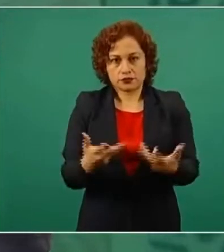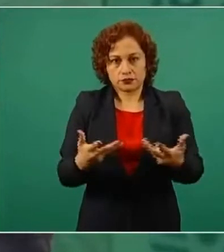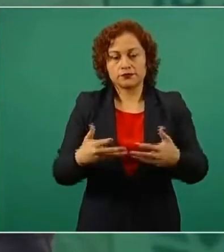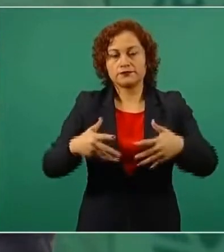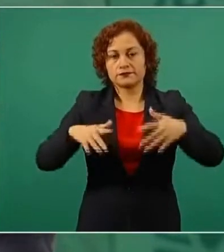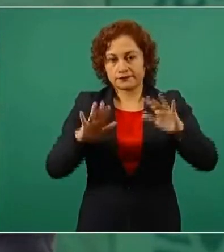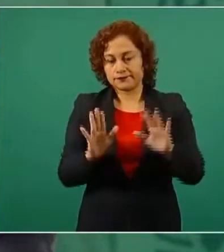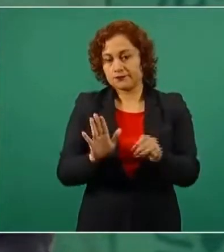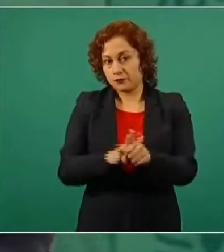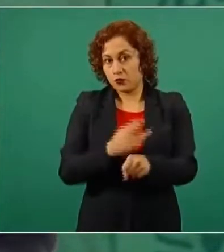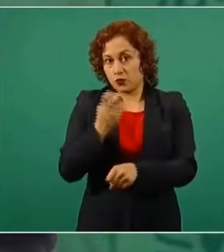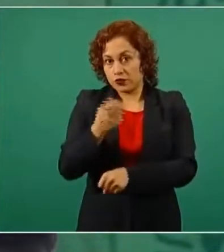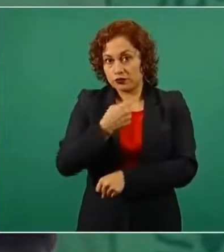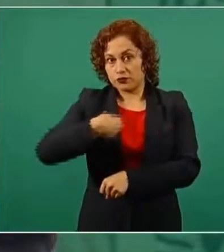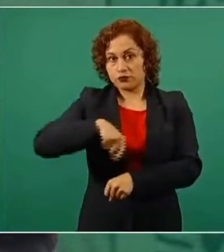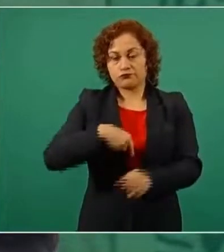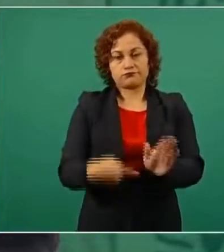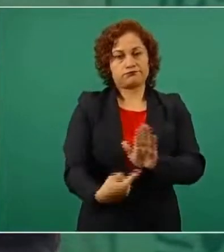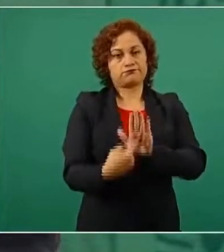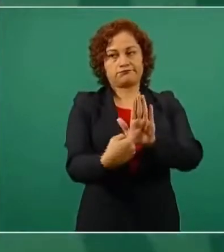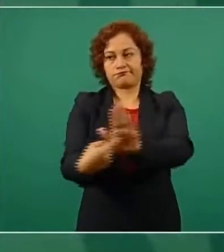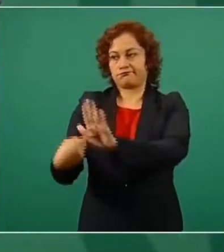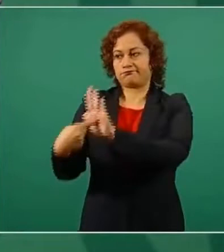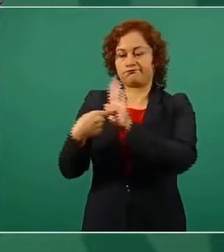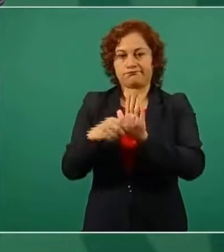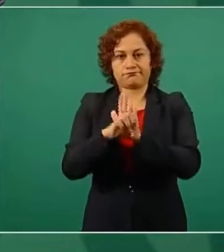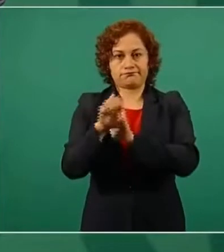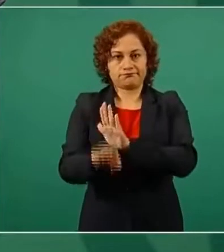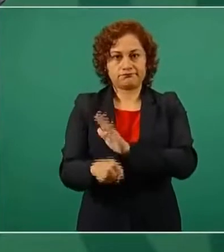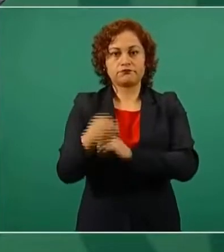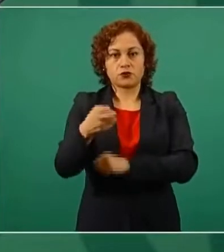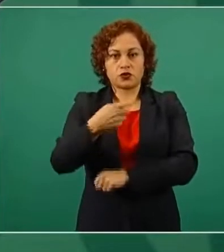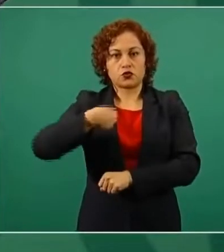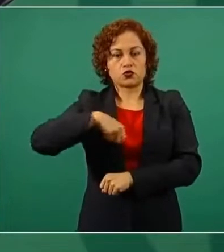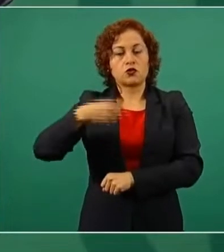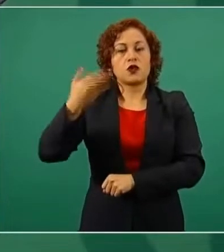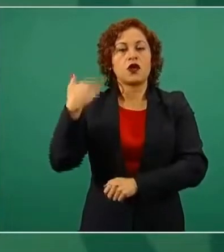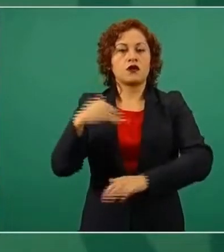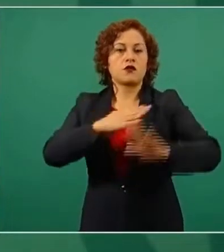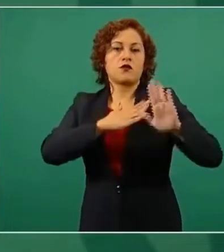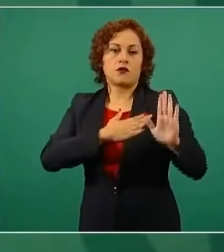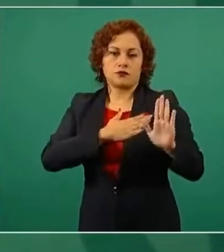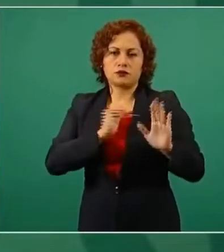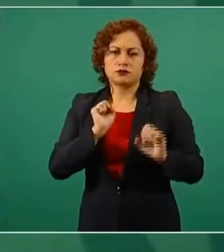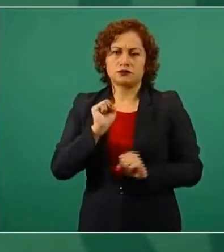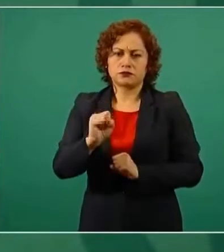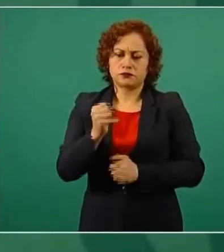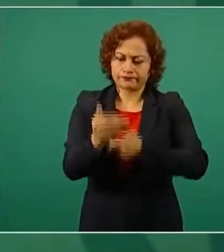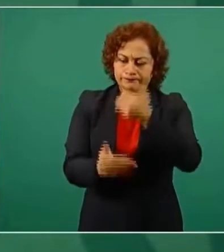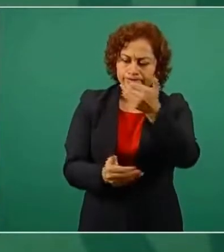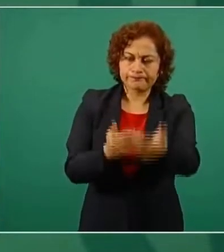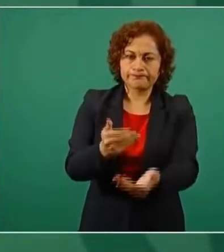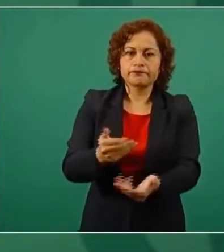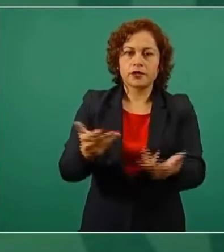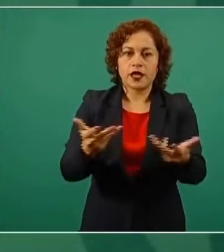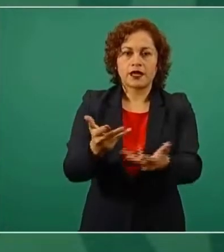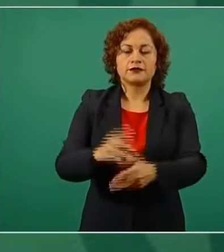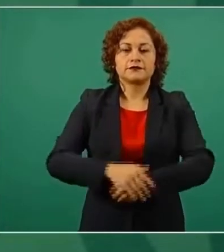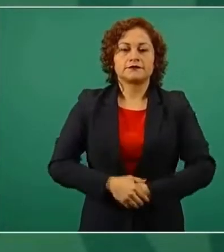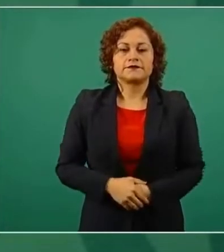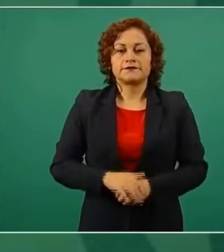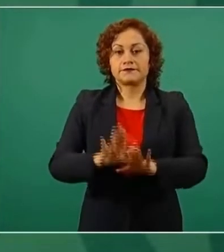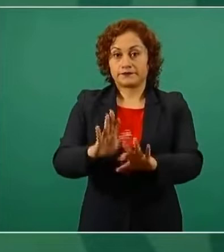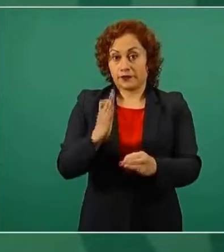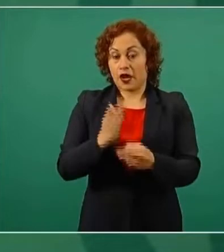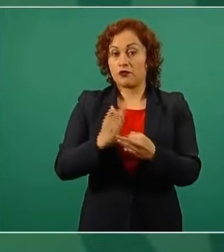lo tenemos que hacer, es un compromiso. Aquí aprovecho para agradecerle mucho